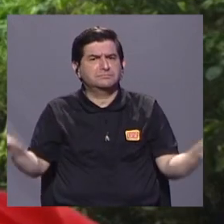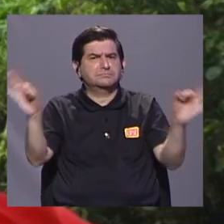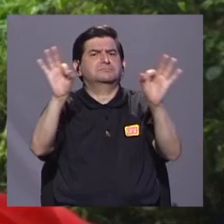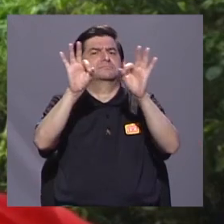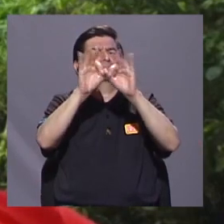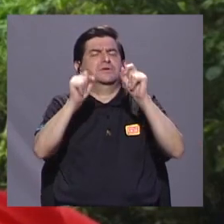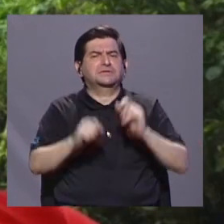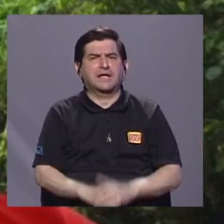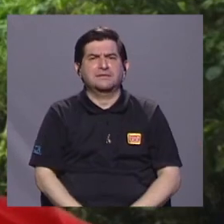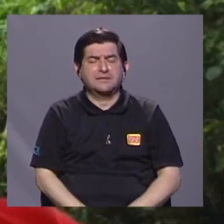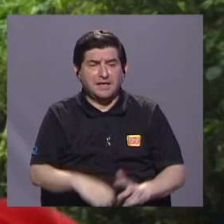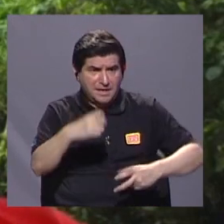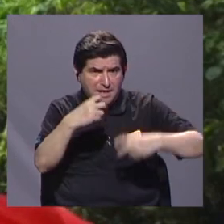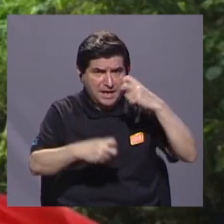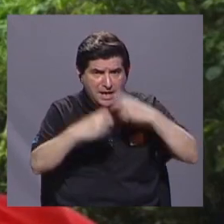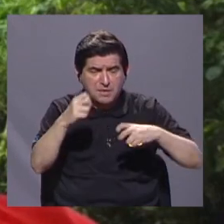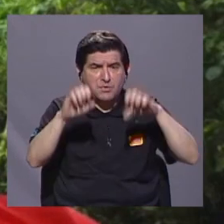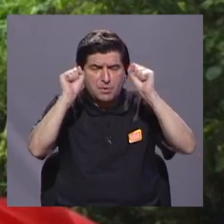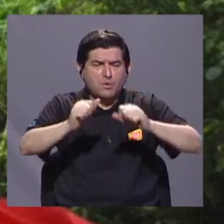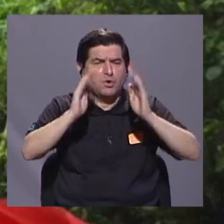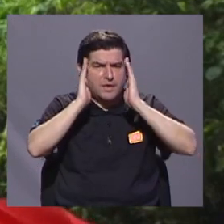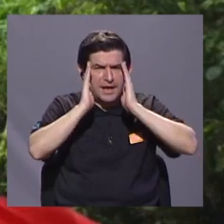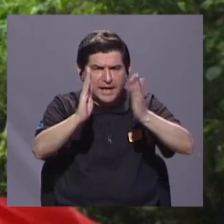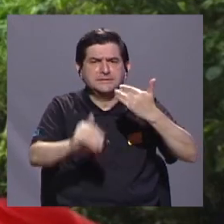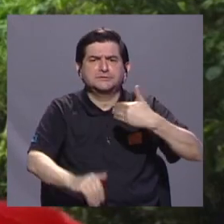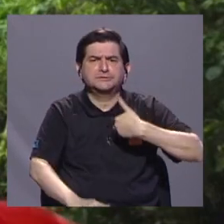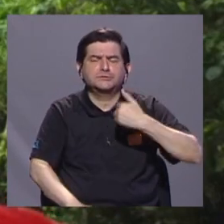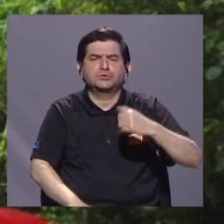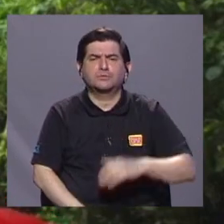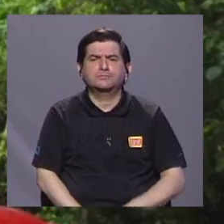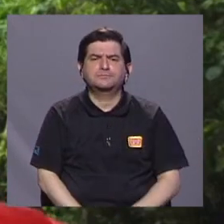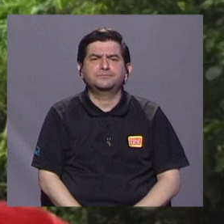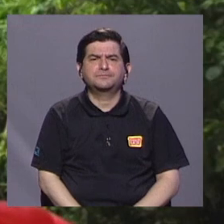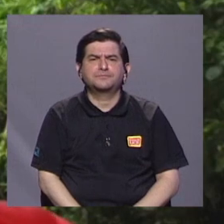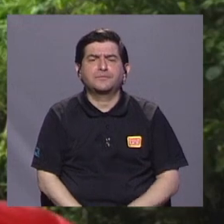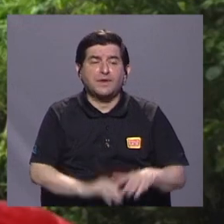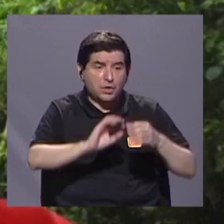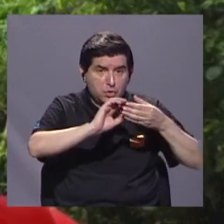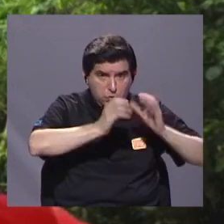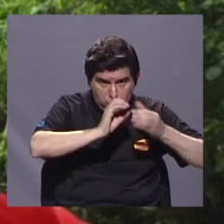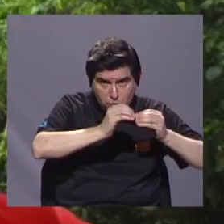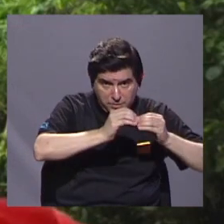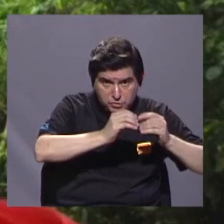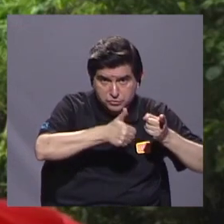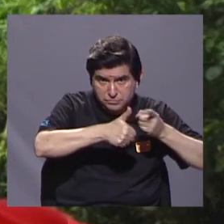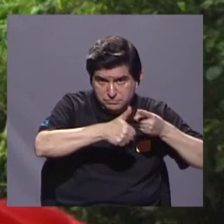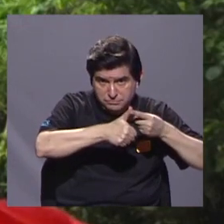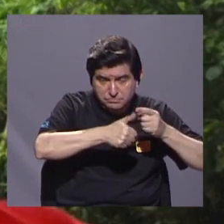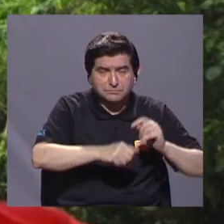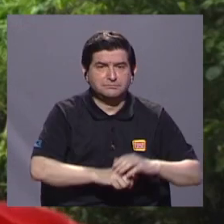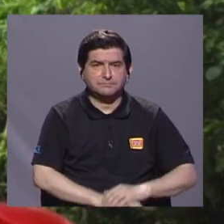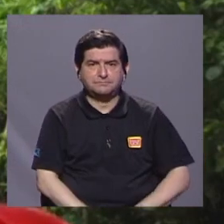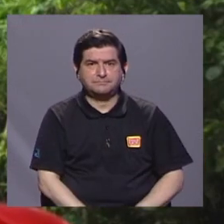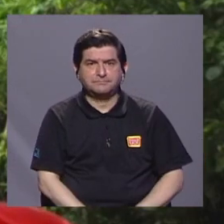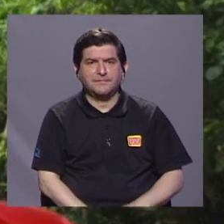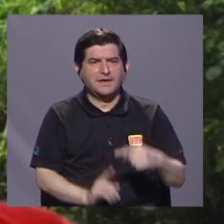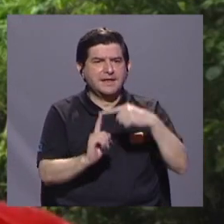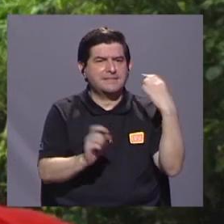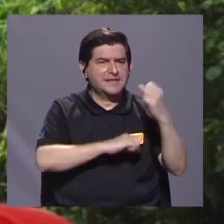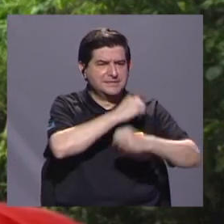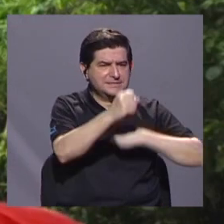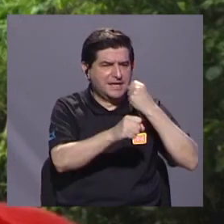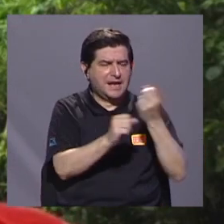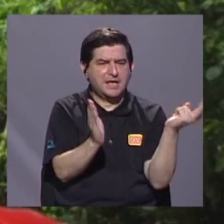para que esta problemática se le preste atención. Respecto a los números, bueno, tenemos desde el año